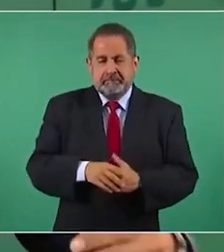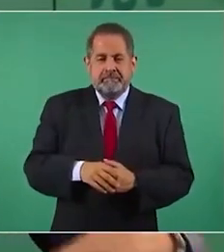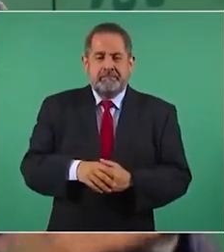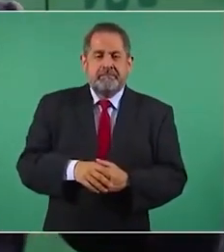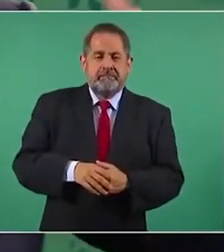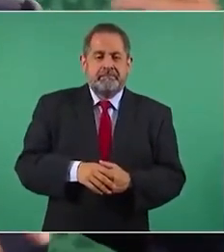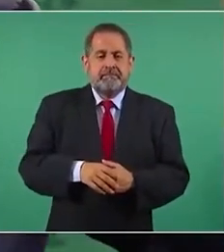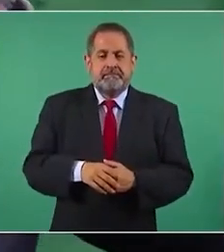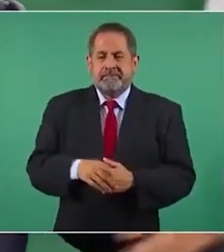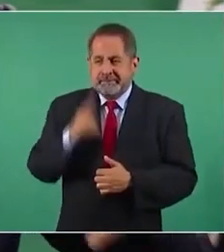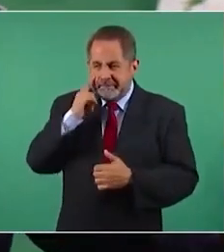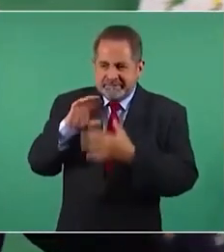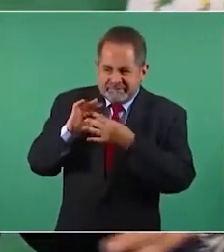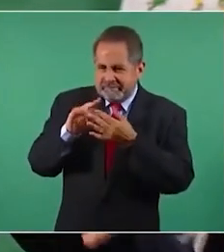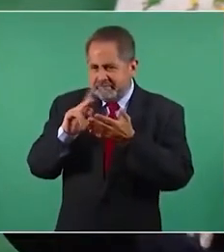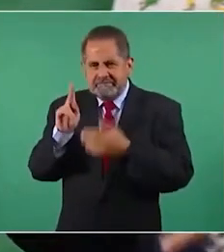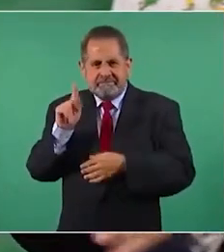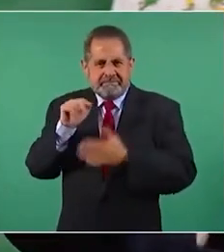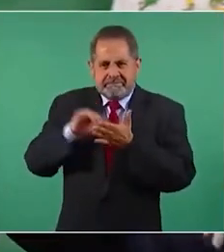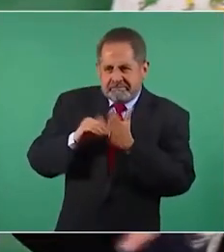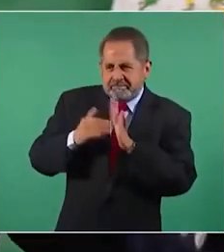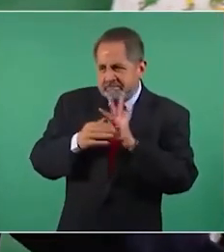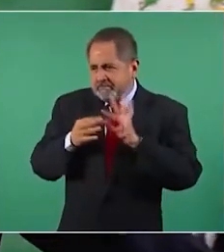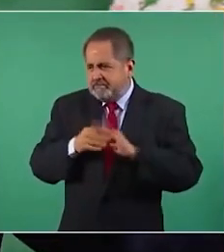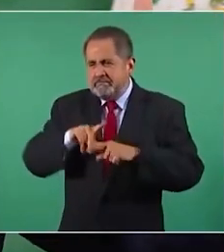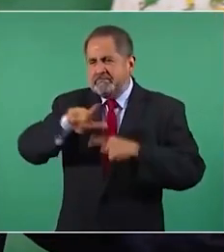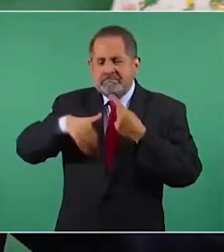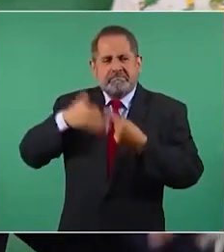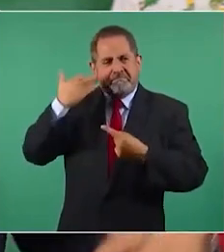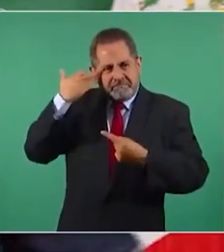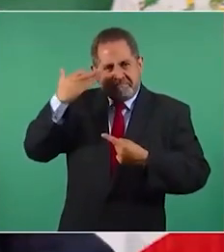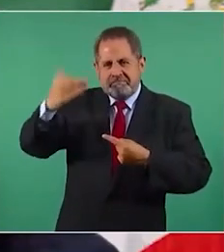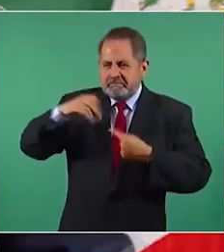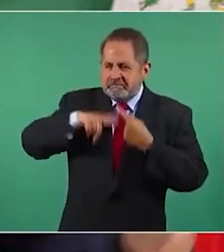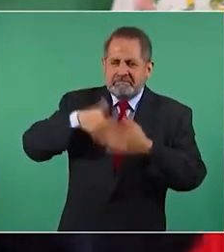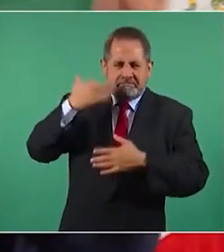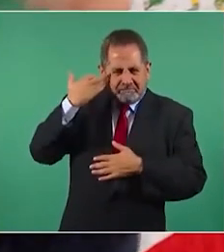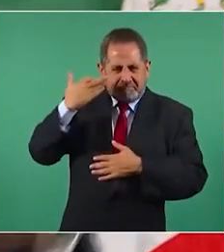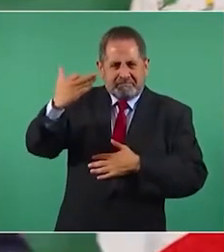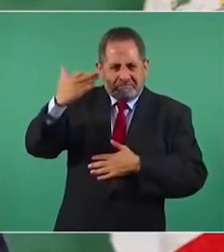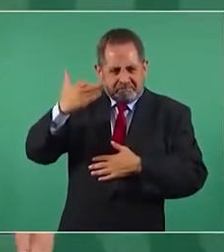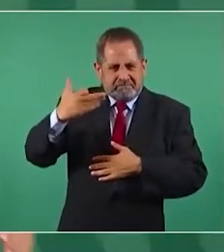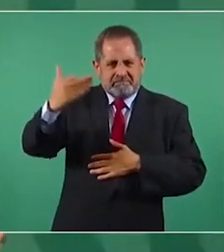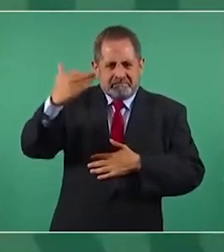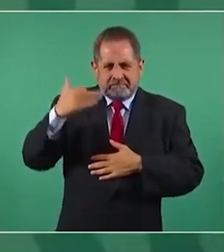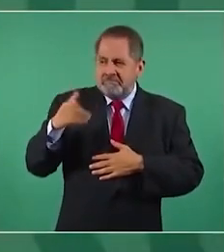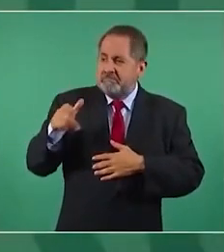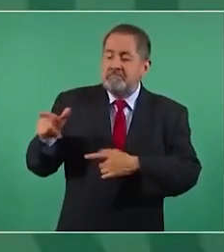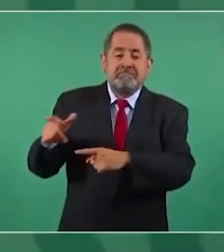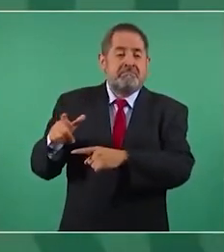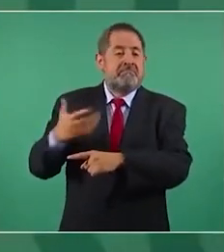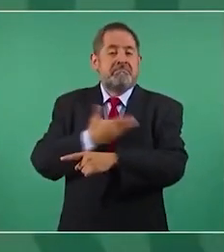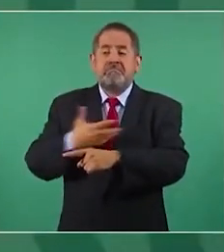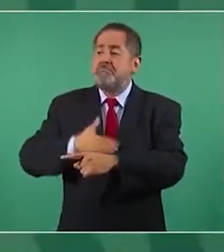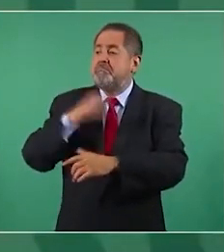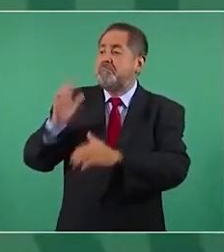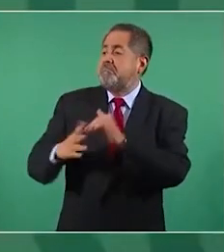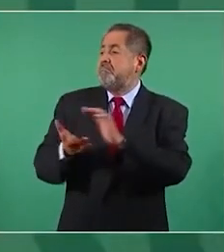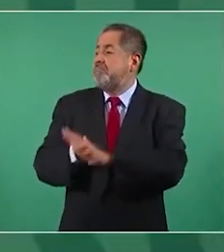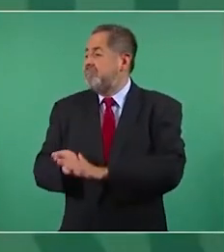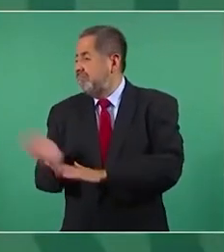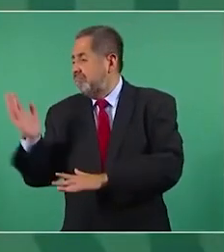y le vamos a hacer de esta manera y va a ir pasando el tiempo y va pasando el tiempo y ya se va el presidente